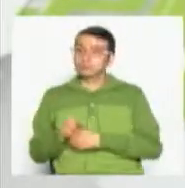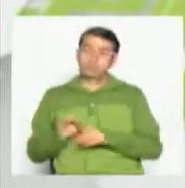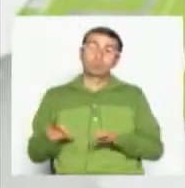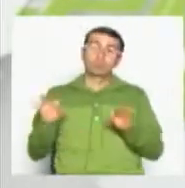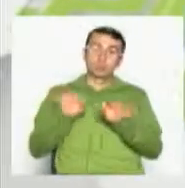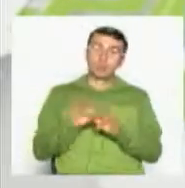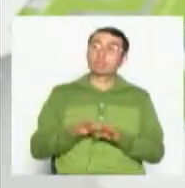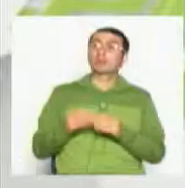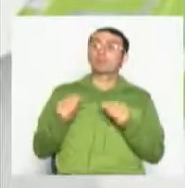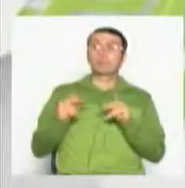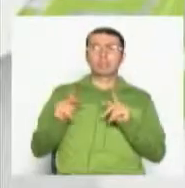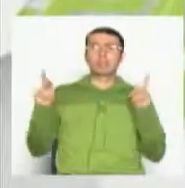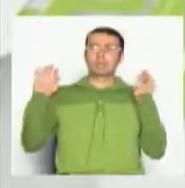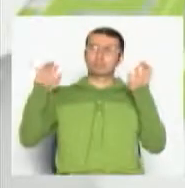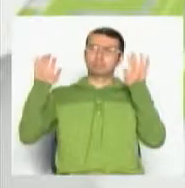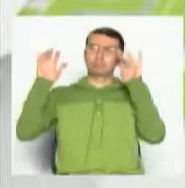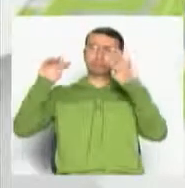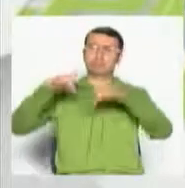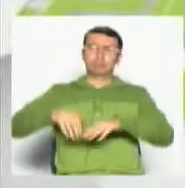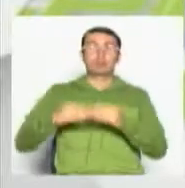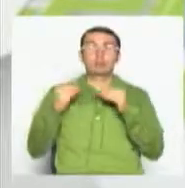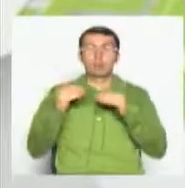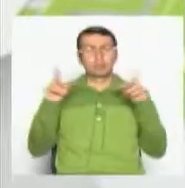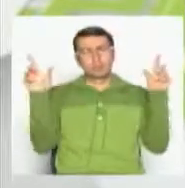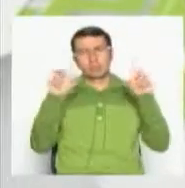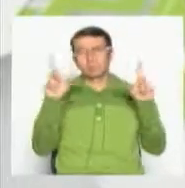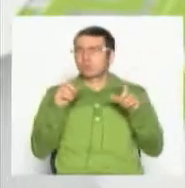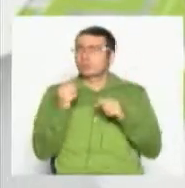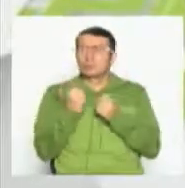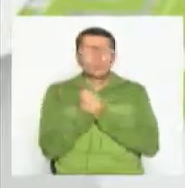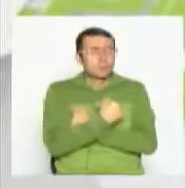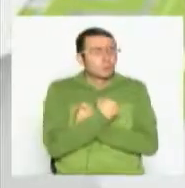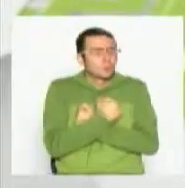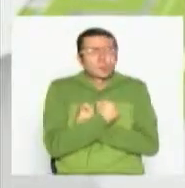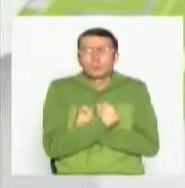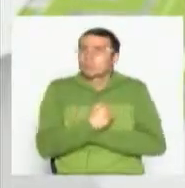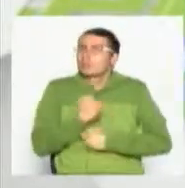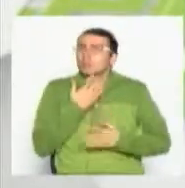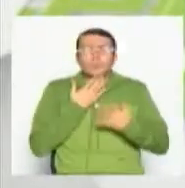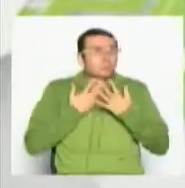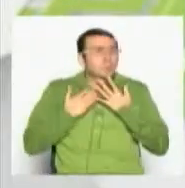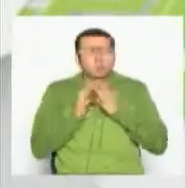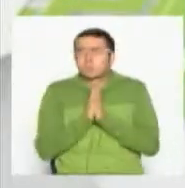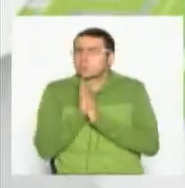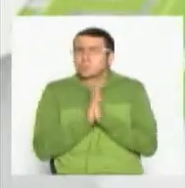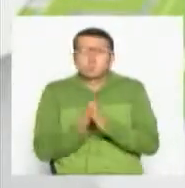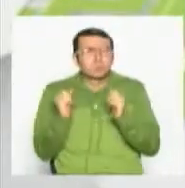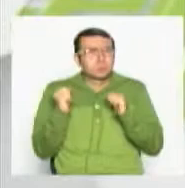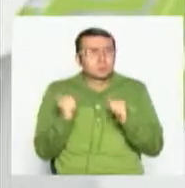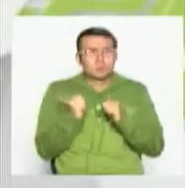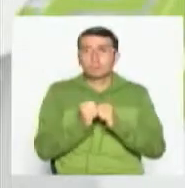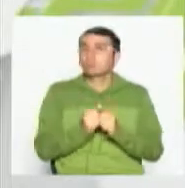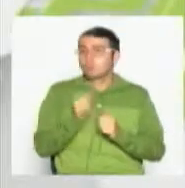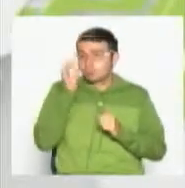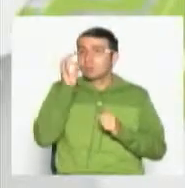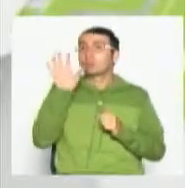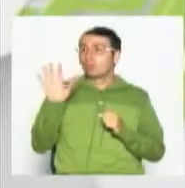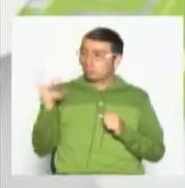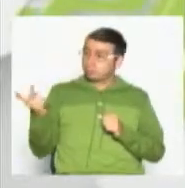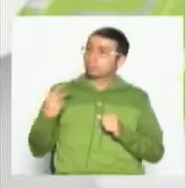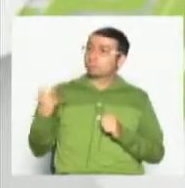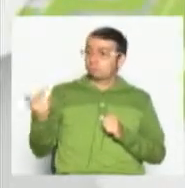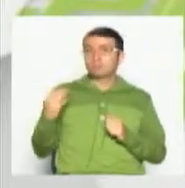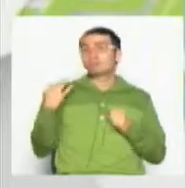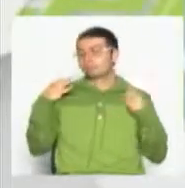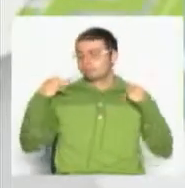cuenta que mueve masas, es generador de pasiones, pues quién de los que me están escuchando y nosotros dos, Jimena, nos pusimos la